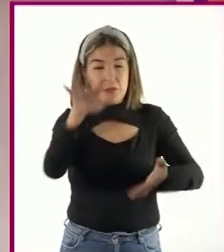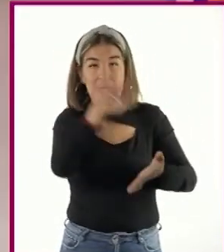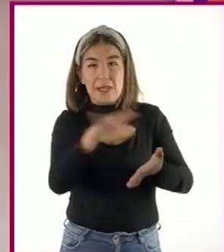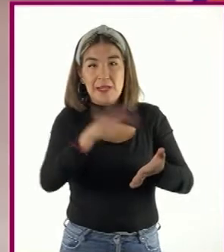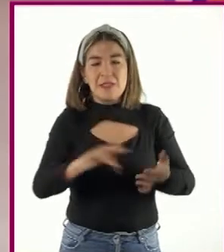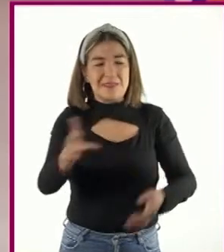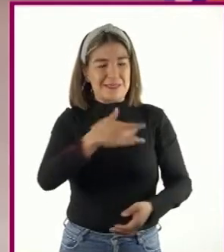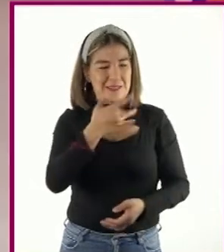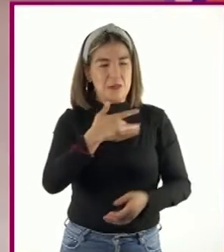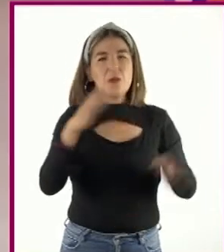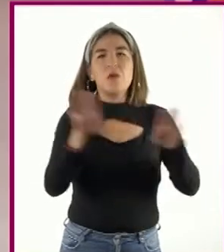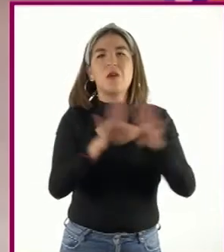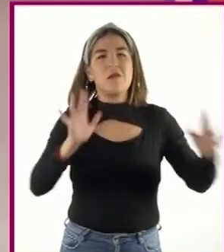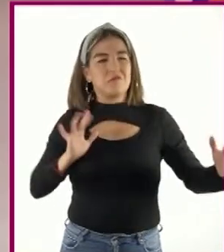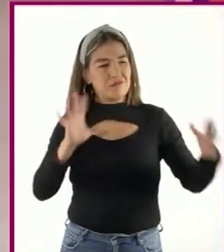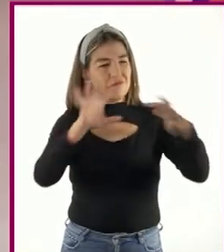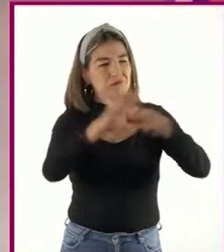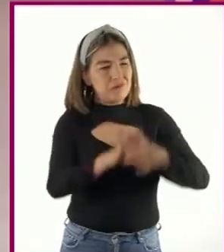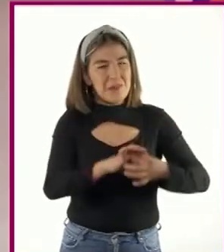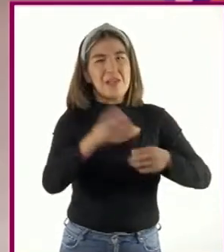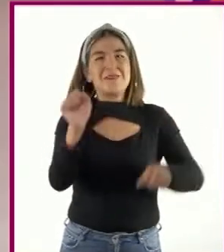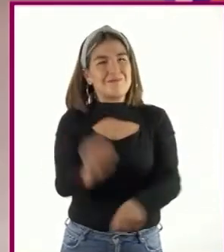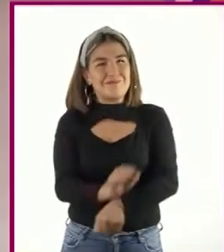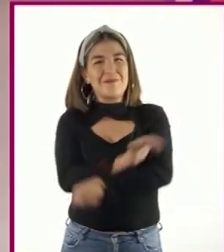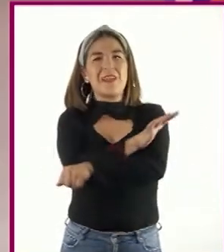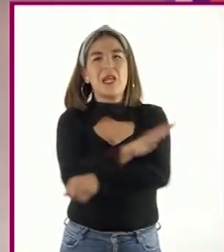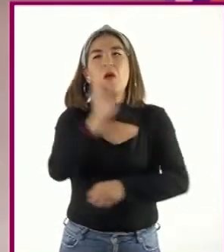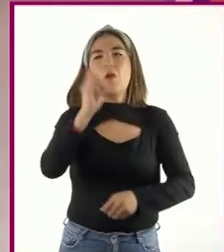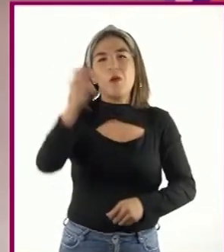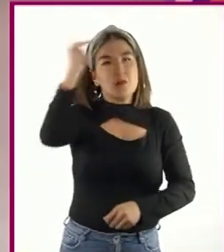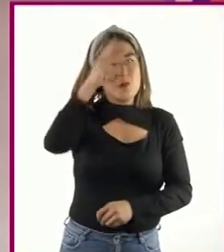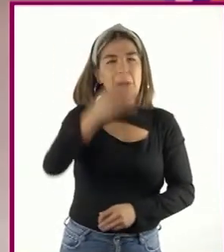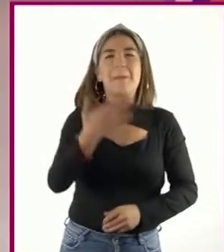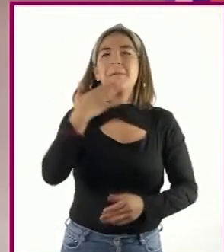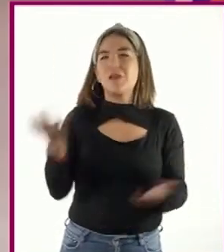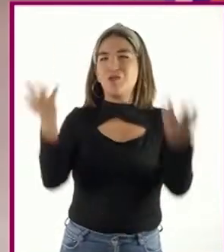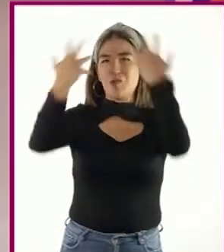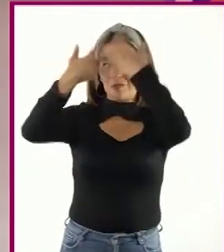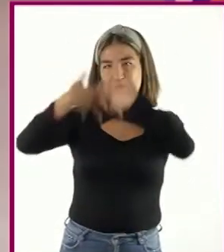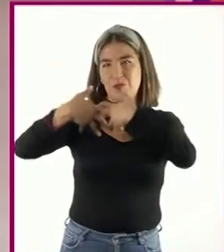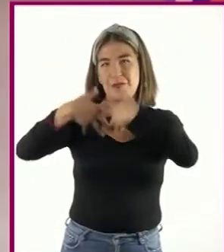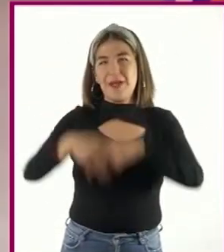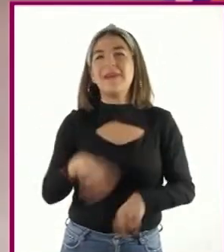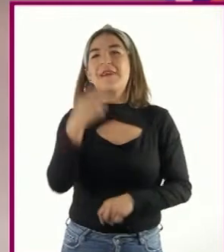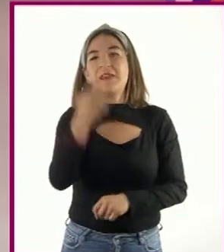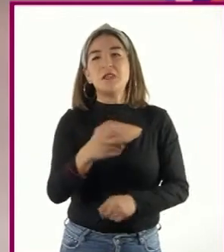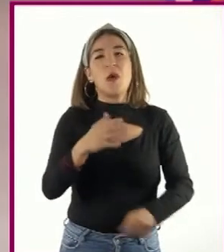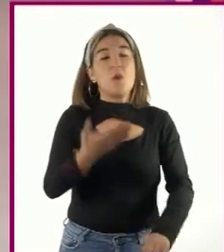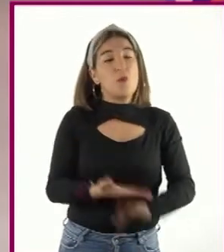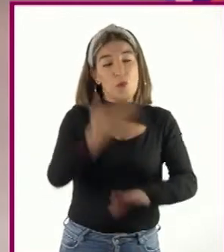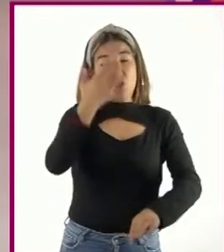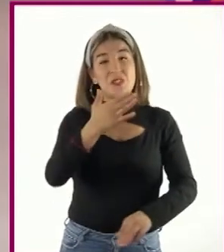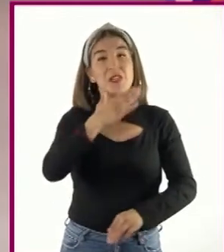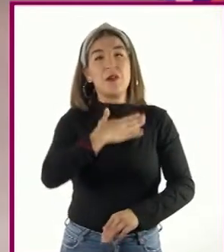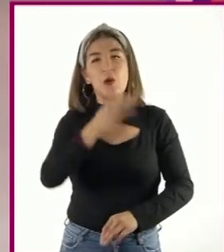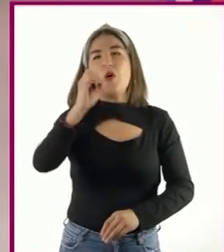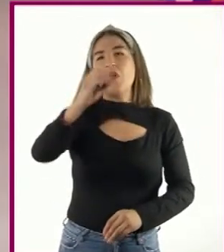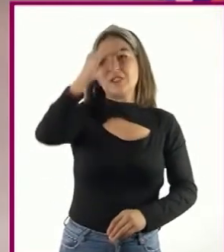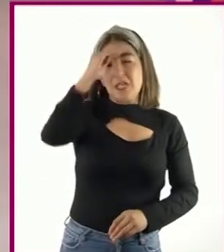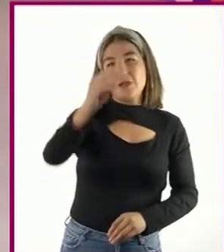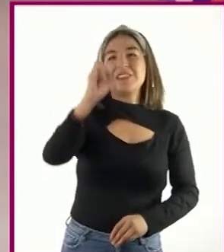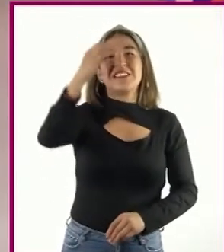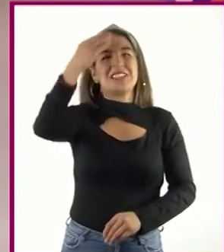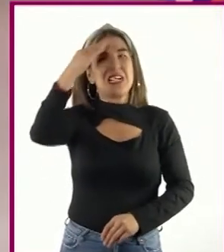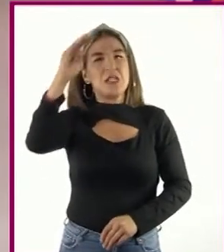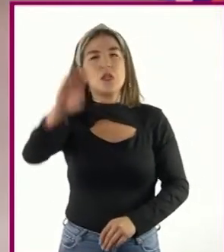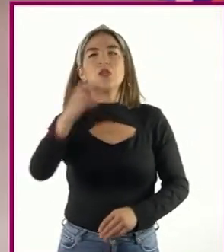se sienta conectada, emotiva o psicológicamente. Muy señor o señores míos, ha